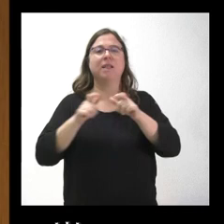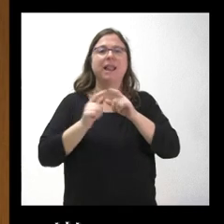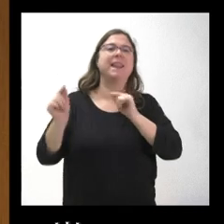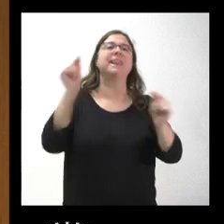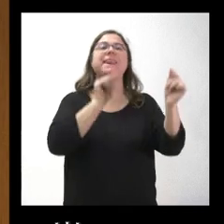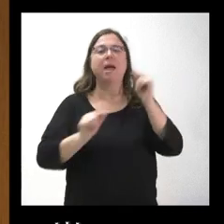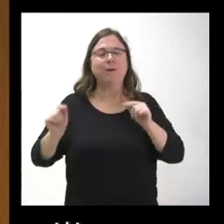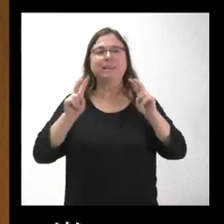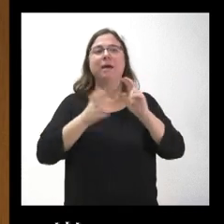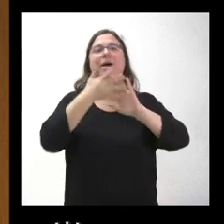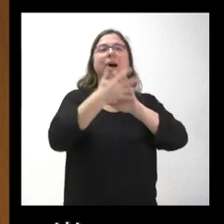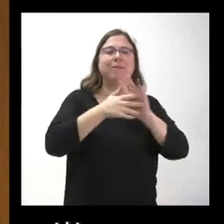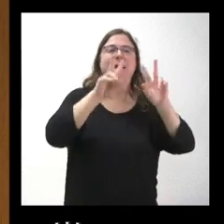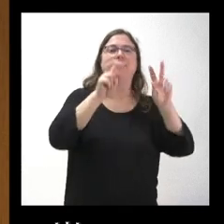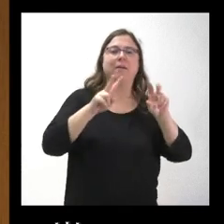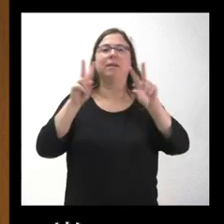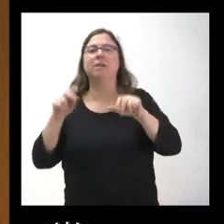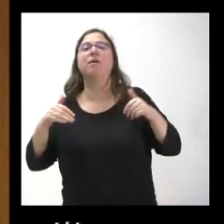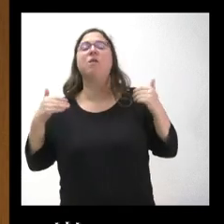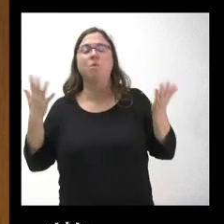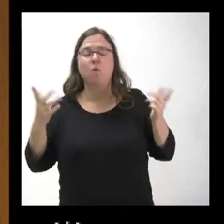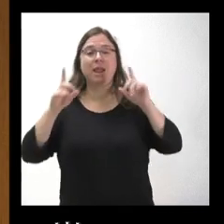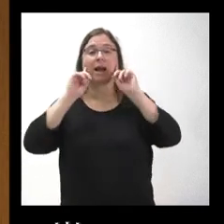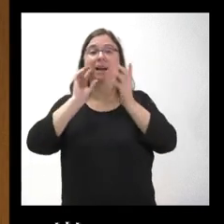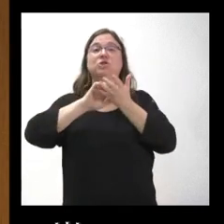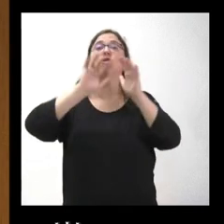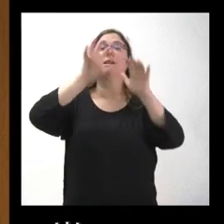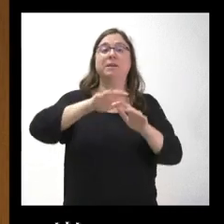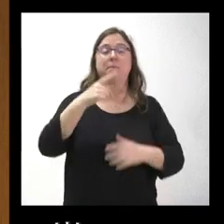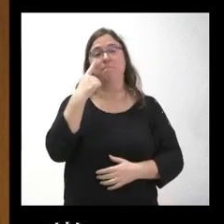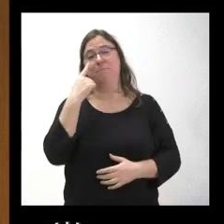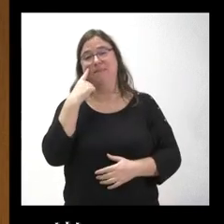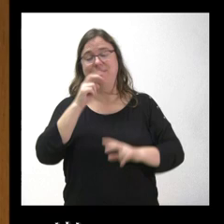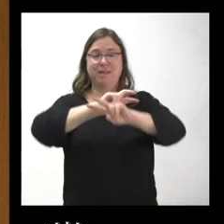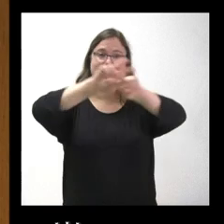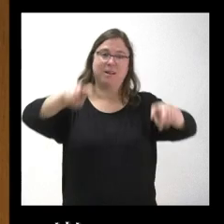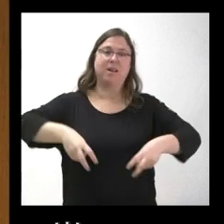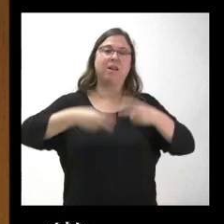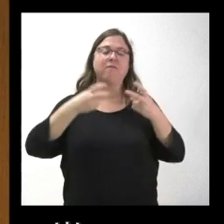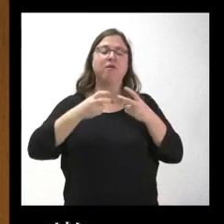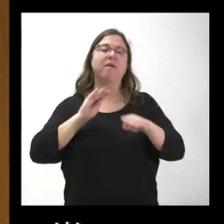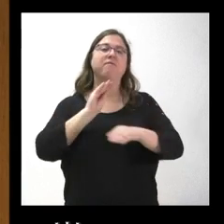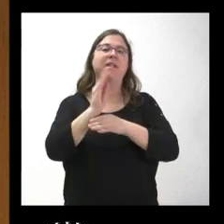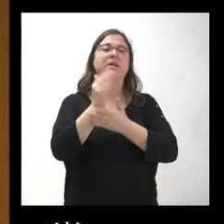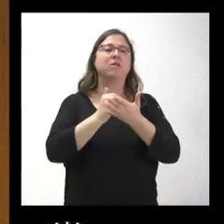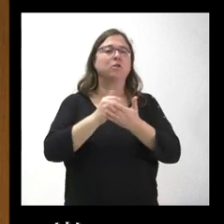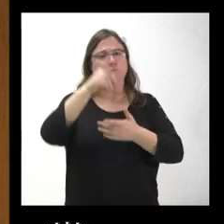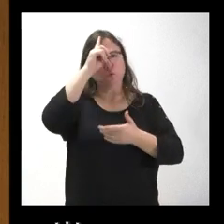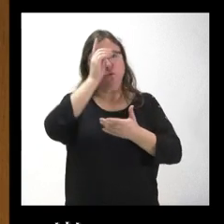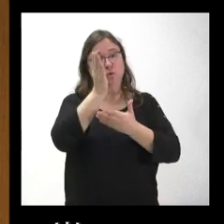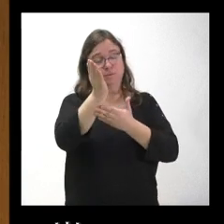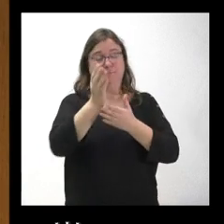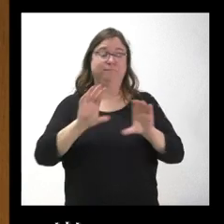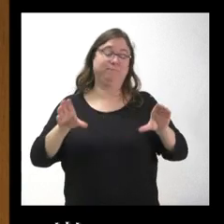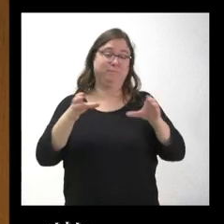abordar. En el caso de Castilla y León, pendiente de la reforma del modelo de financiación autonómica, no sé si la Junta anima a